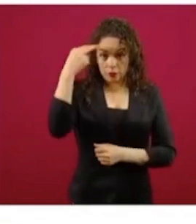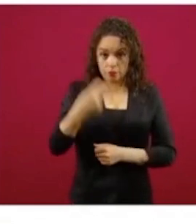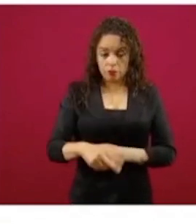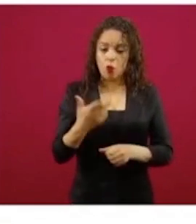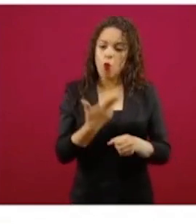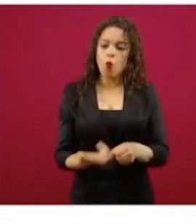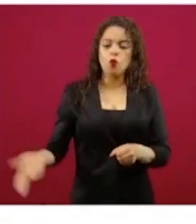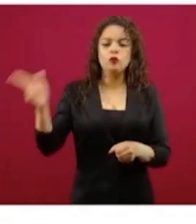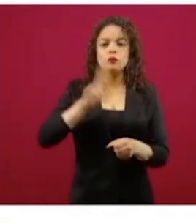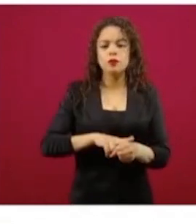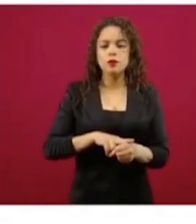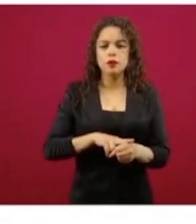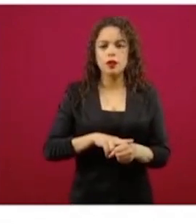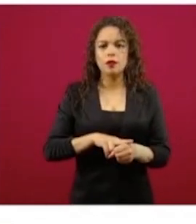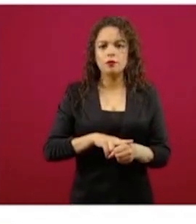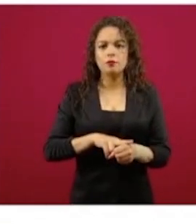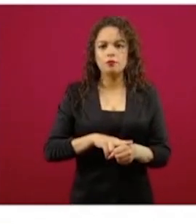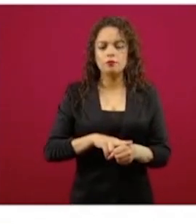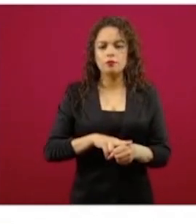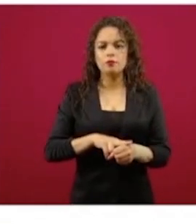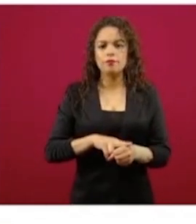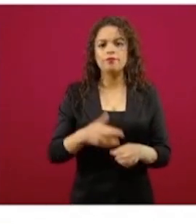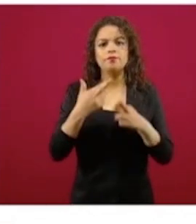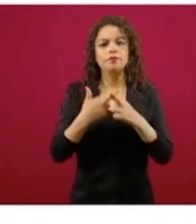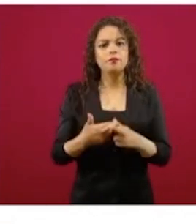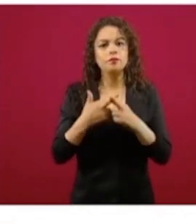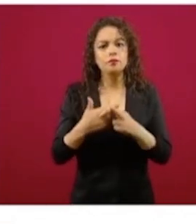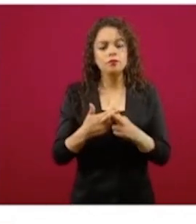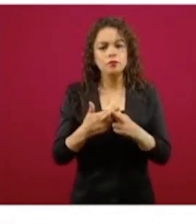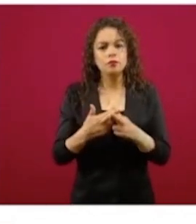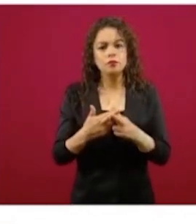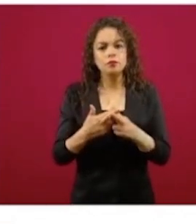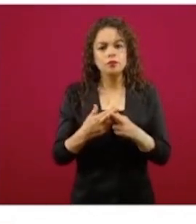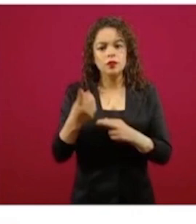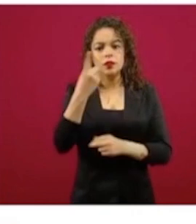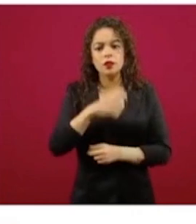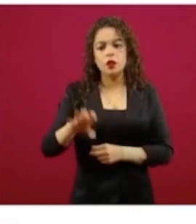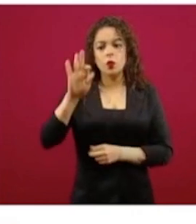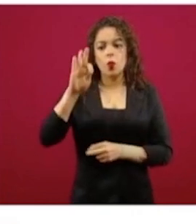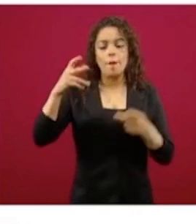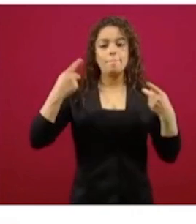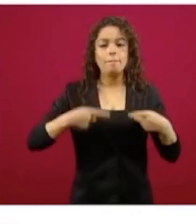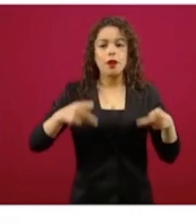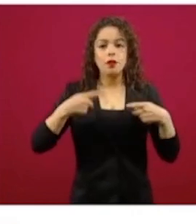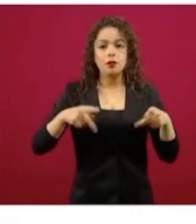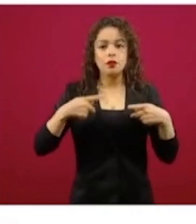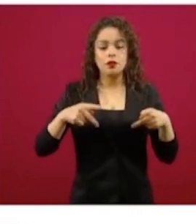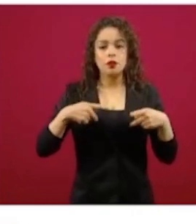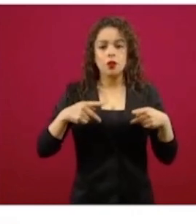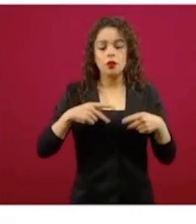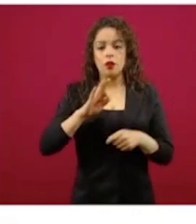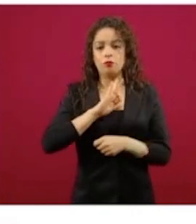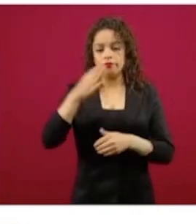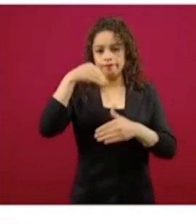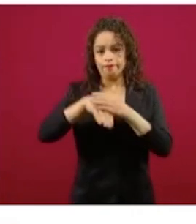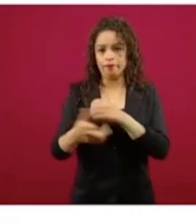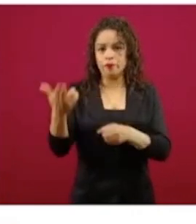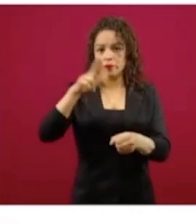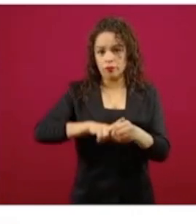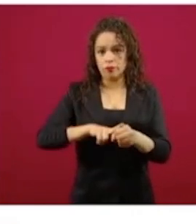hospital que tiene una capacidad para 140 personas internadas de COVID.